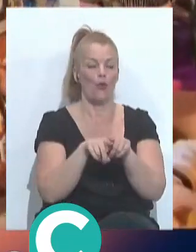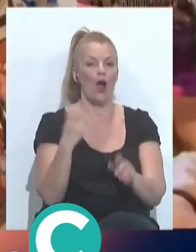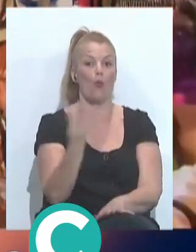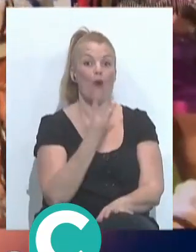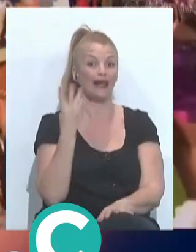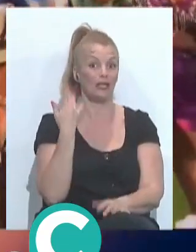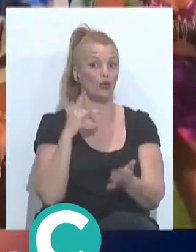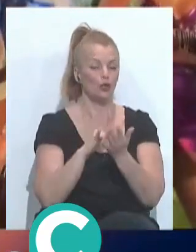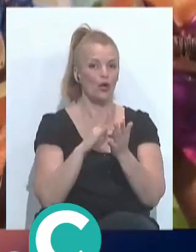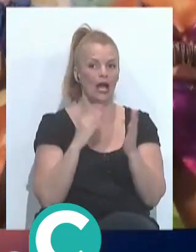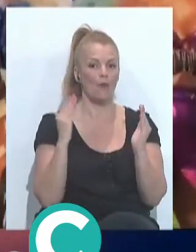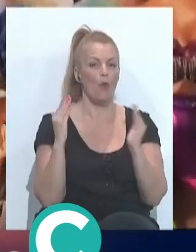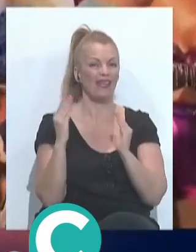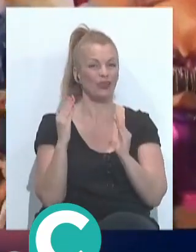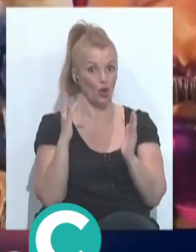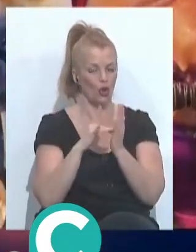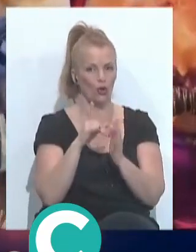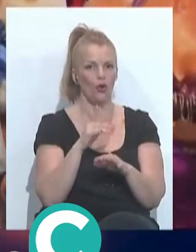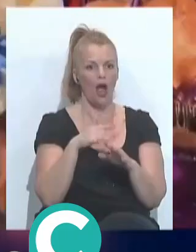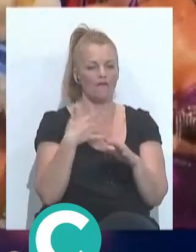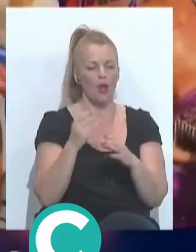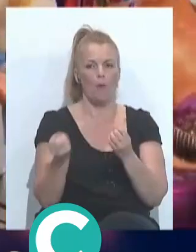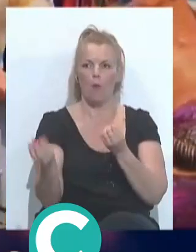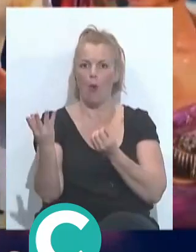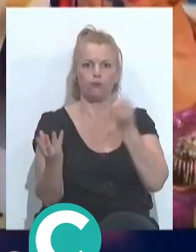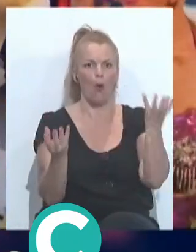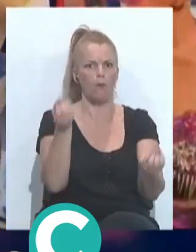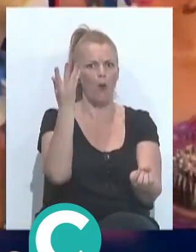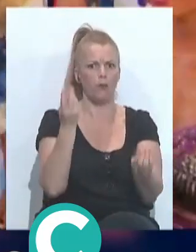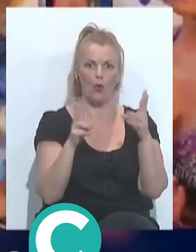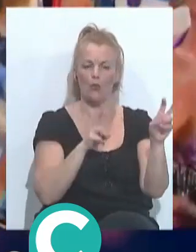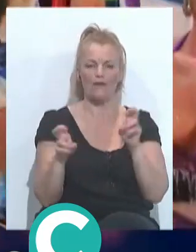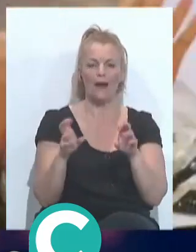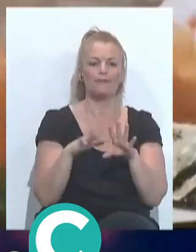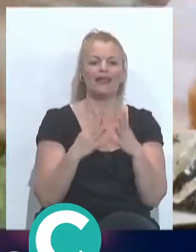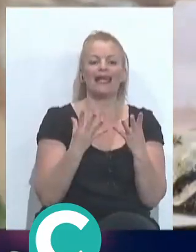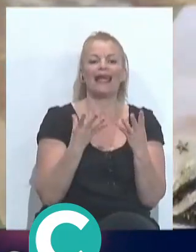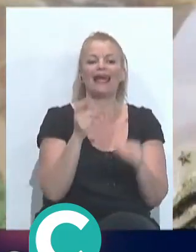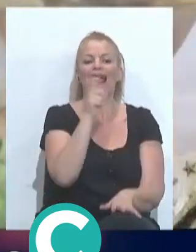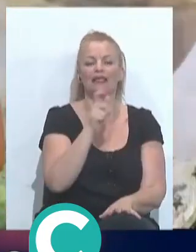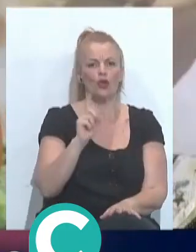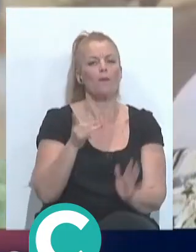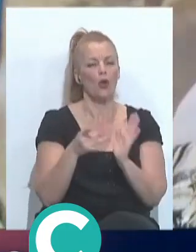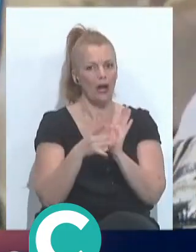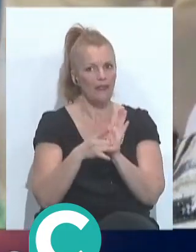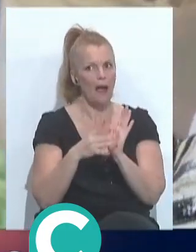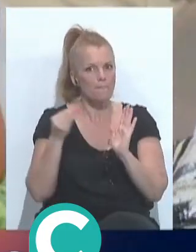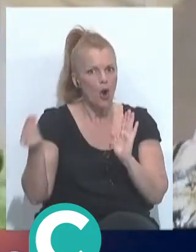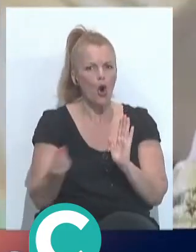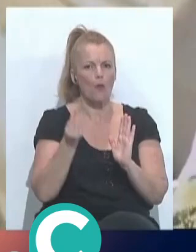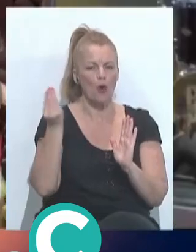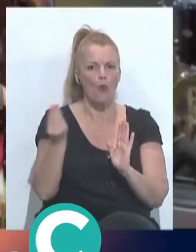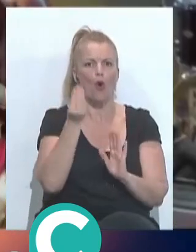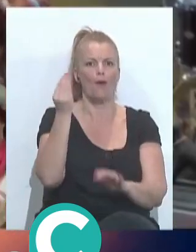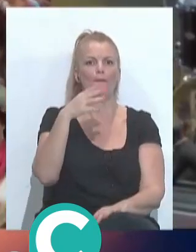cuarteto en su momento, que se estaba muriendo el cuarteto y empezaron a aparecer nueva gente. Que es verdad que en cantidad no, pero sí en calidad. Apareció